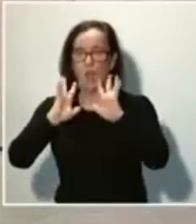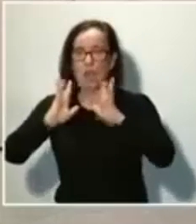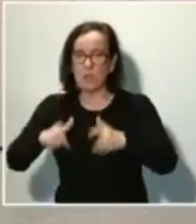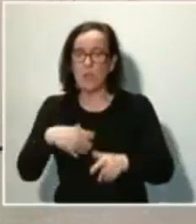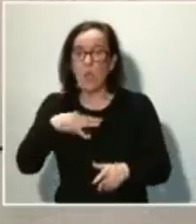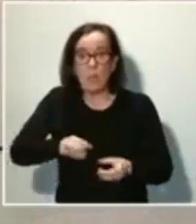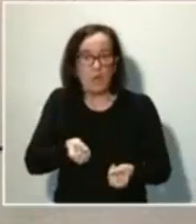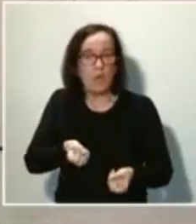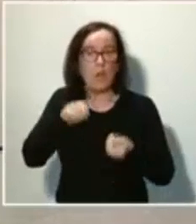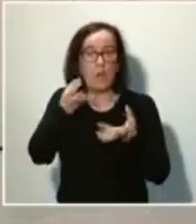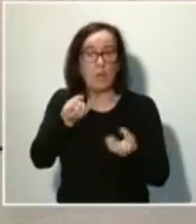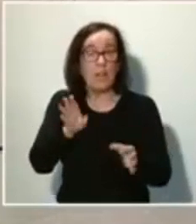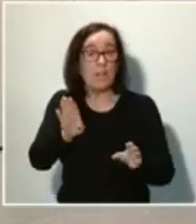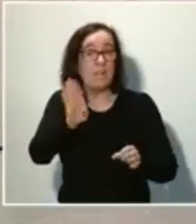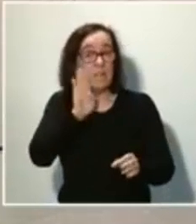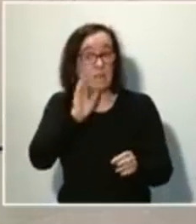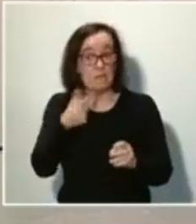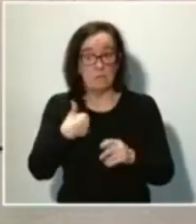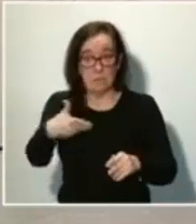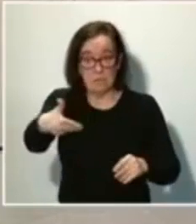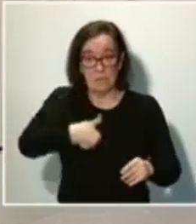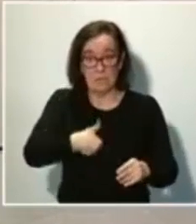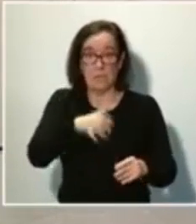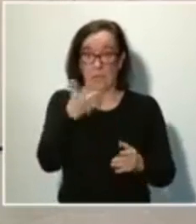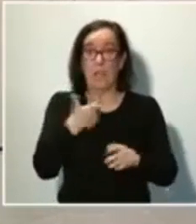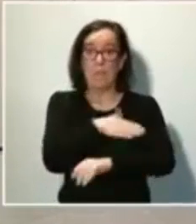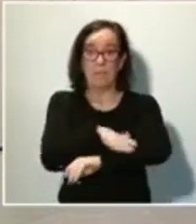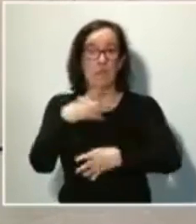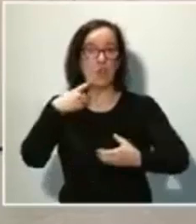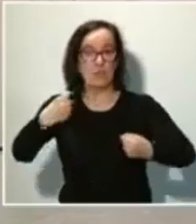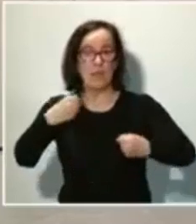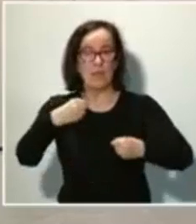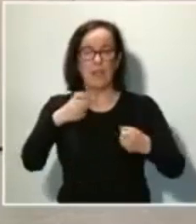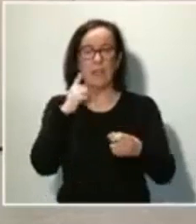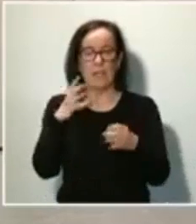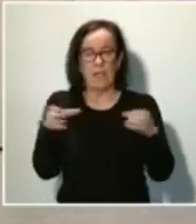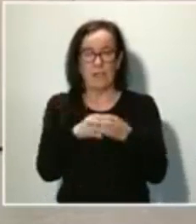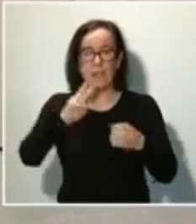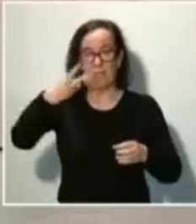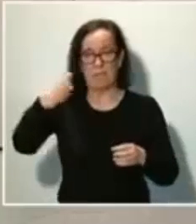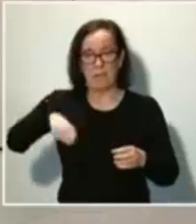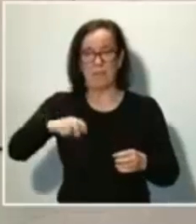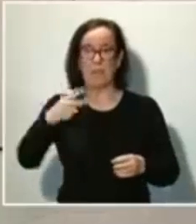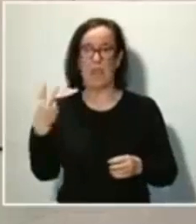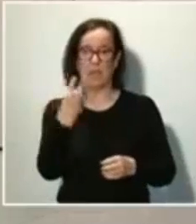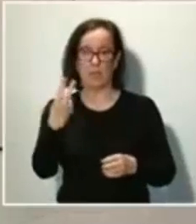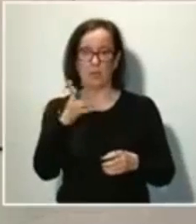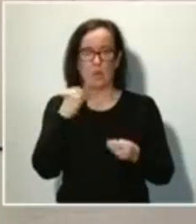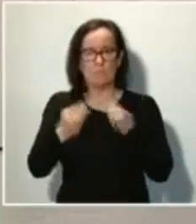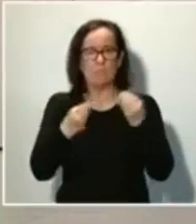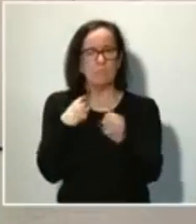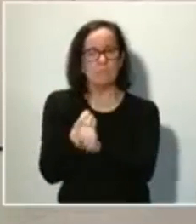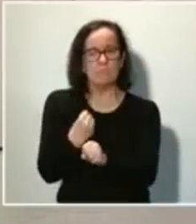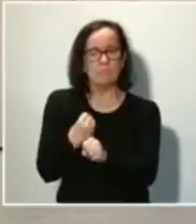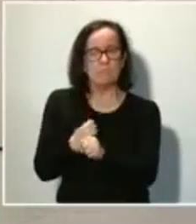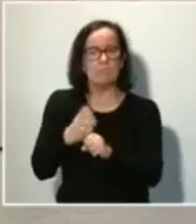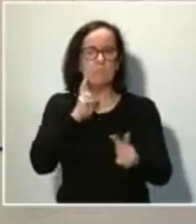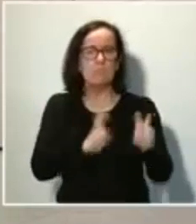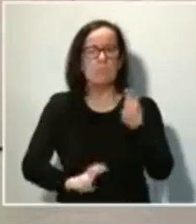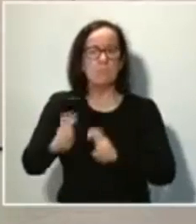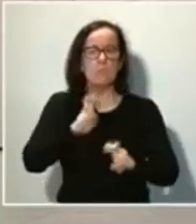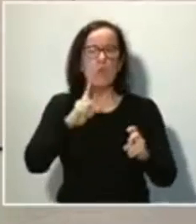hoy de que, tal y como nos solicitó el Ministerio de Sanidad, el equipo de la vicepresidencia segunda ha estado trabajando para buscar todos los